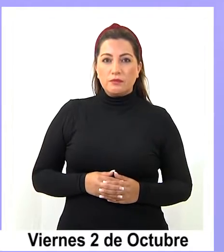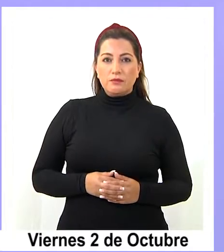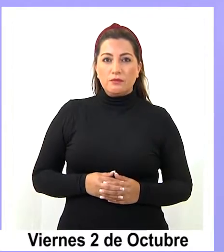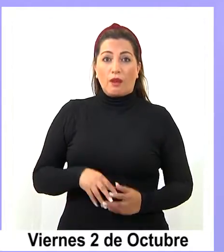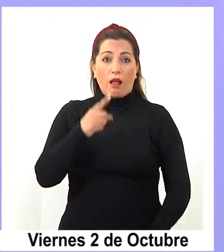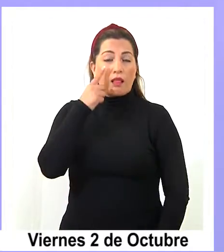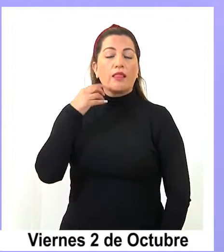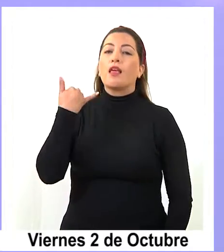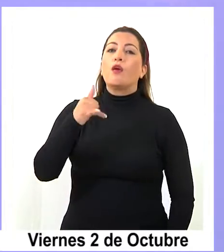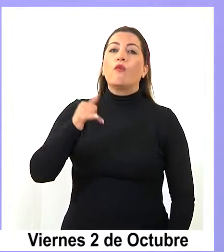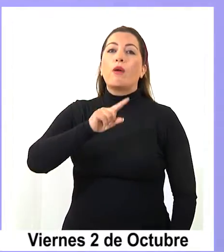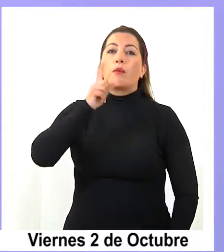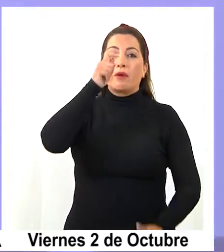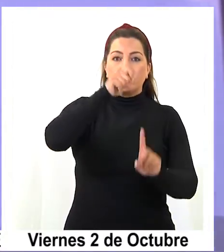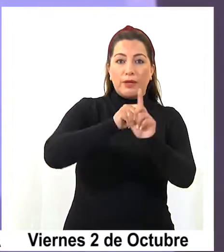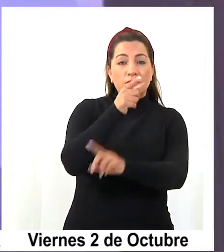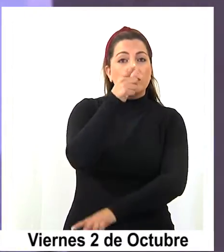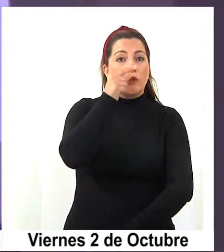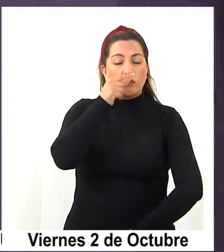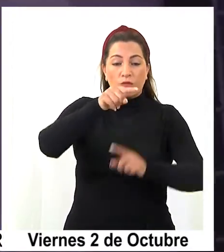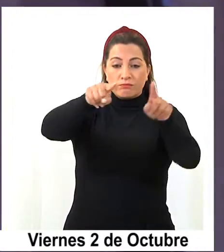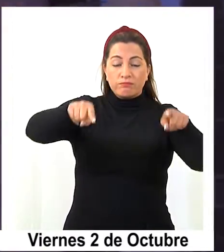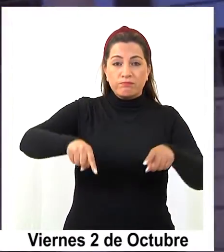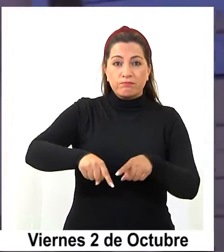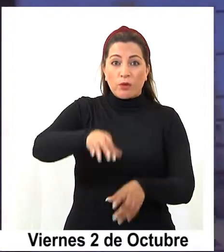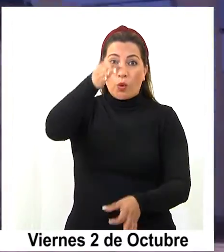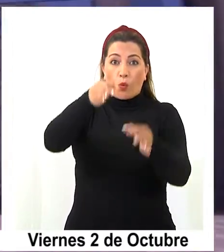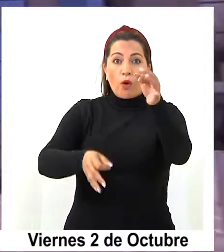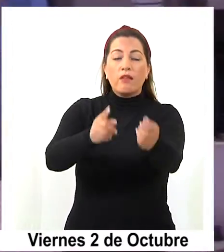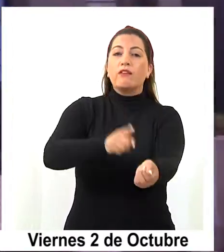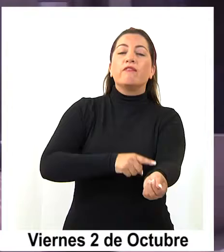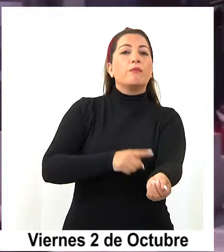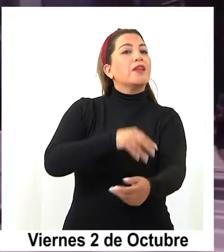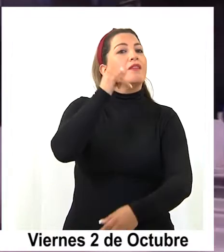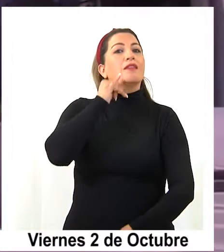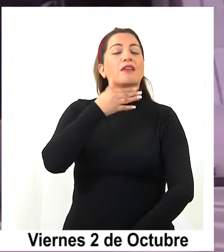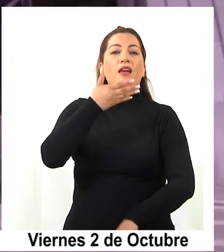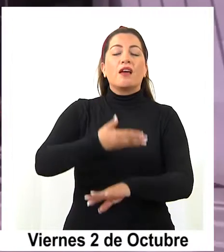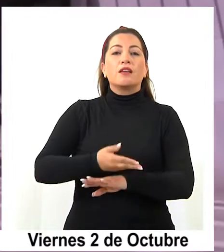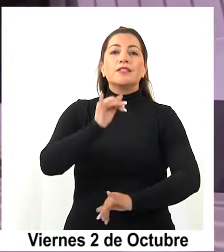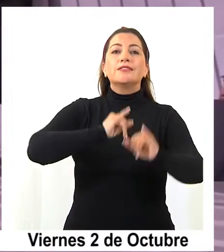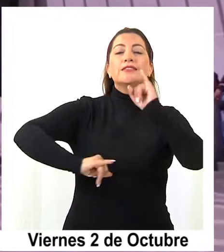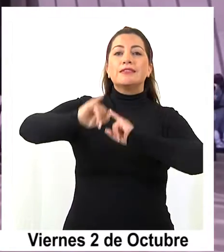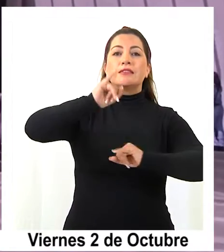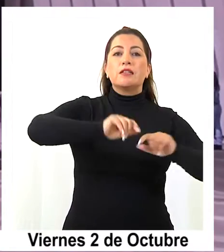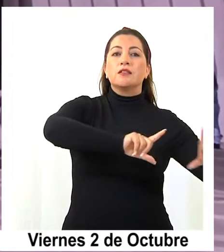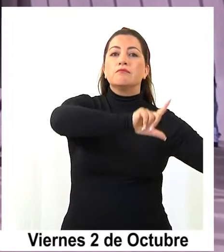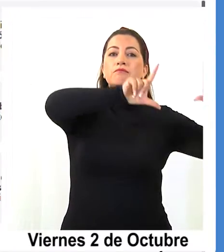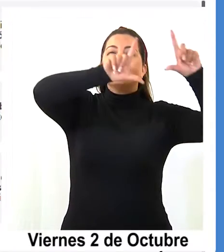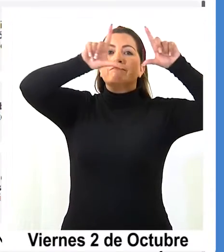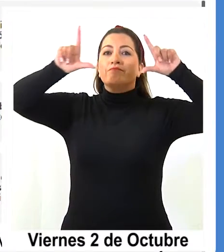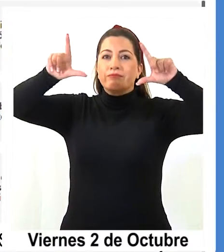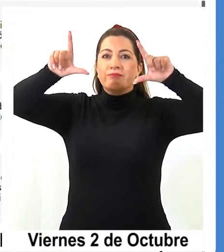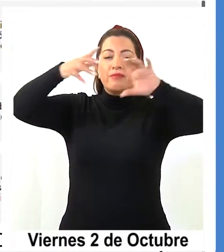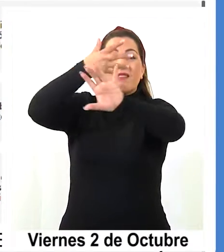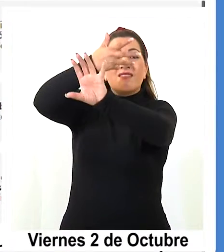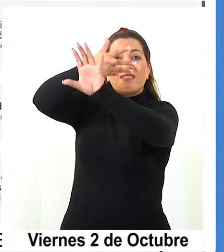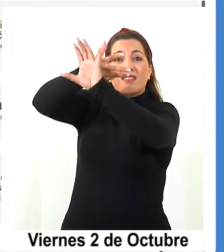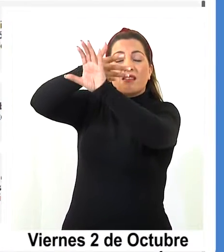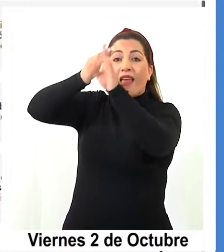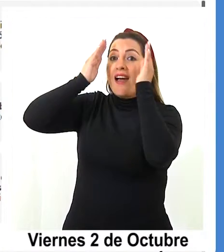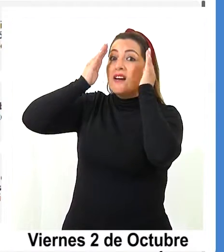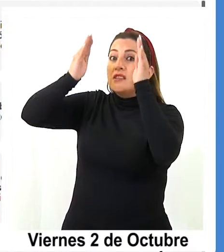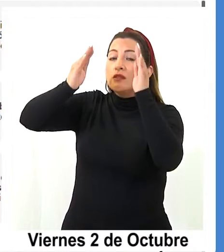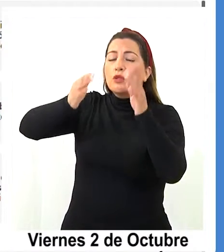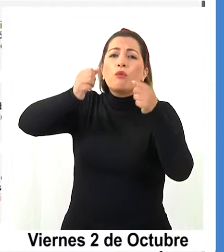Desde este jueves 1 de octubre, el Juzgado de Familia de Iquique habilitó una ventanilla única de atención virtual, en